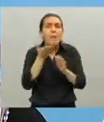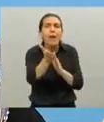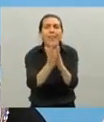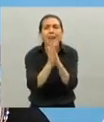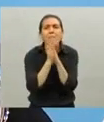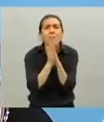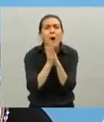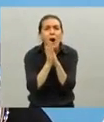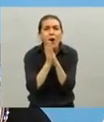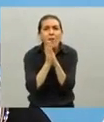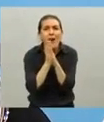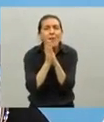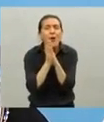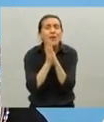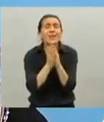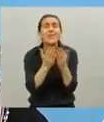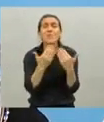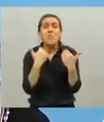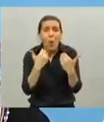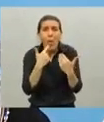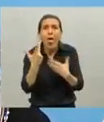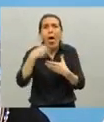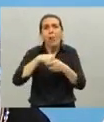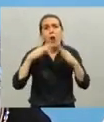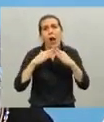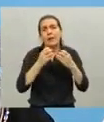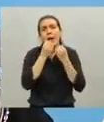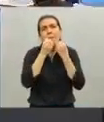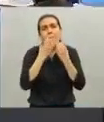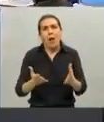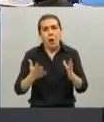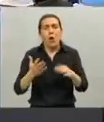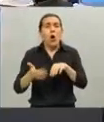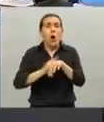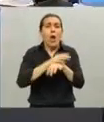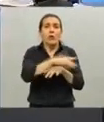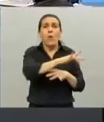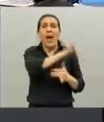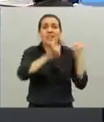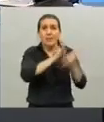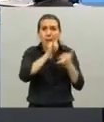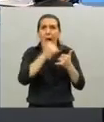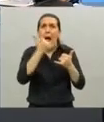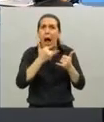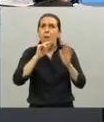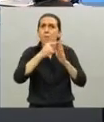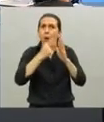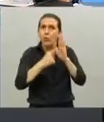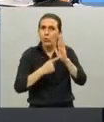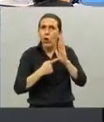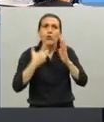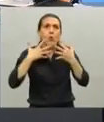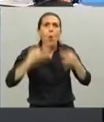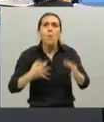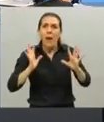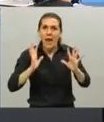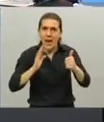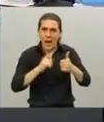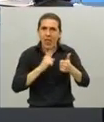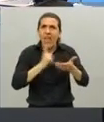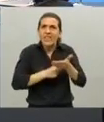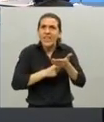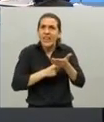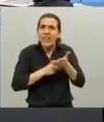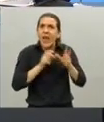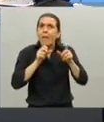se mantengan en sus casas. Horacio va a explicar restricciones que va a decidir, que ha decidido